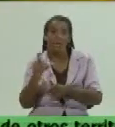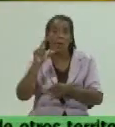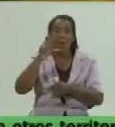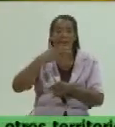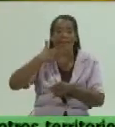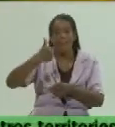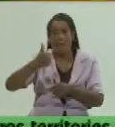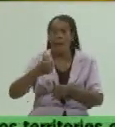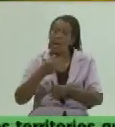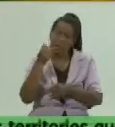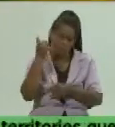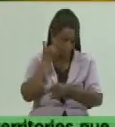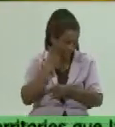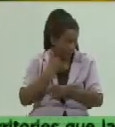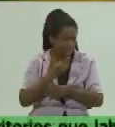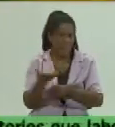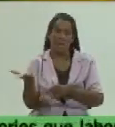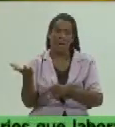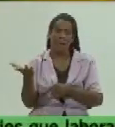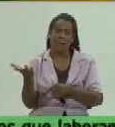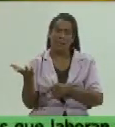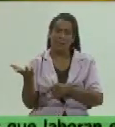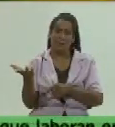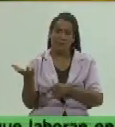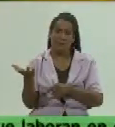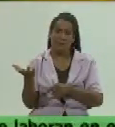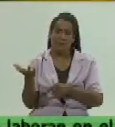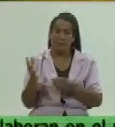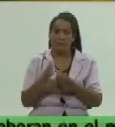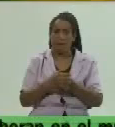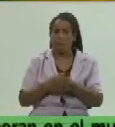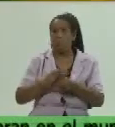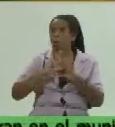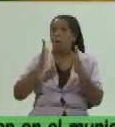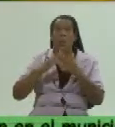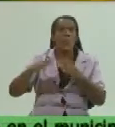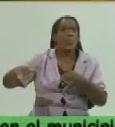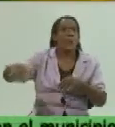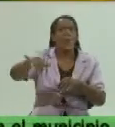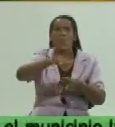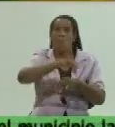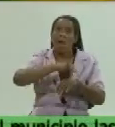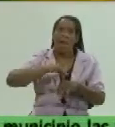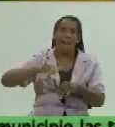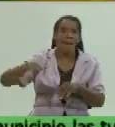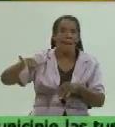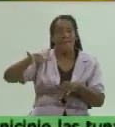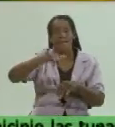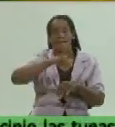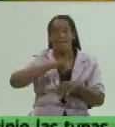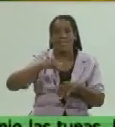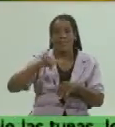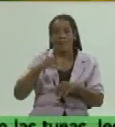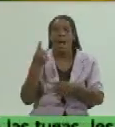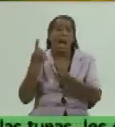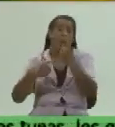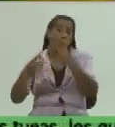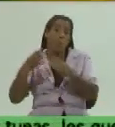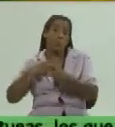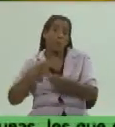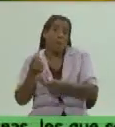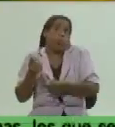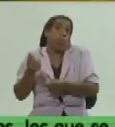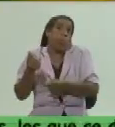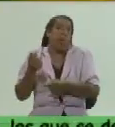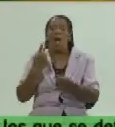yo creo que eso también no podemos esperar ahora que todos los precios sean iguales para todos yo creo que el que tiene un poder adquisitivo mucho mayor bueno y si tiene